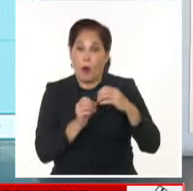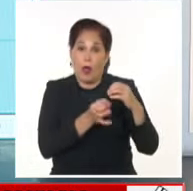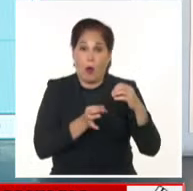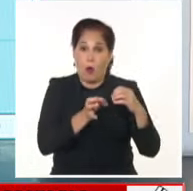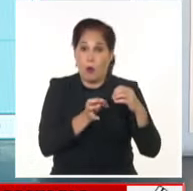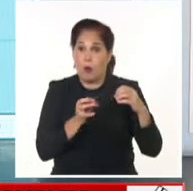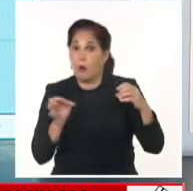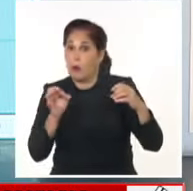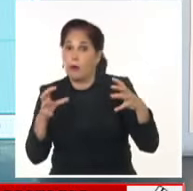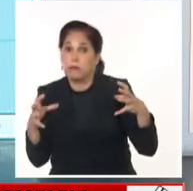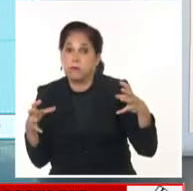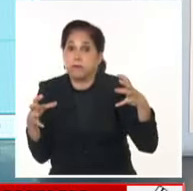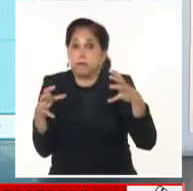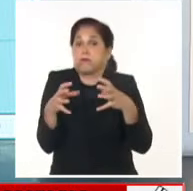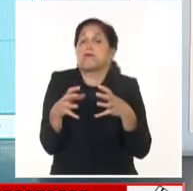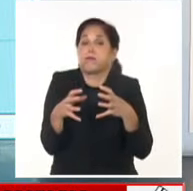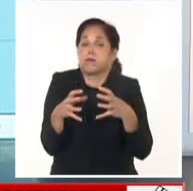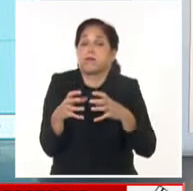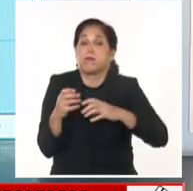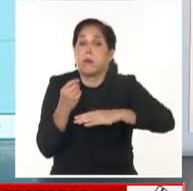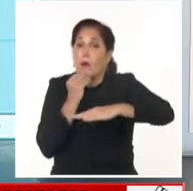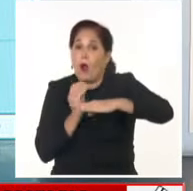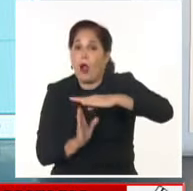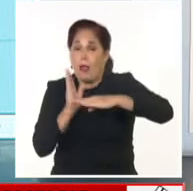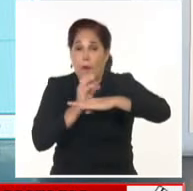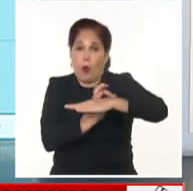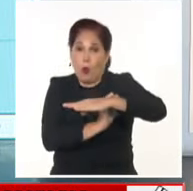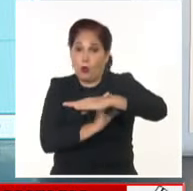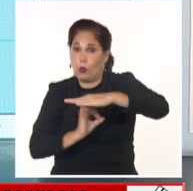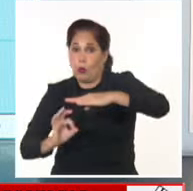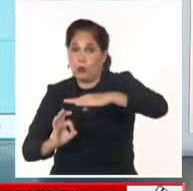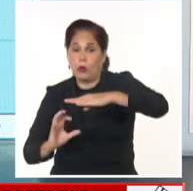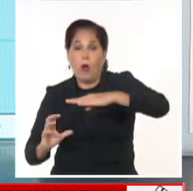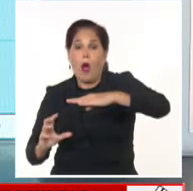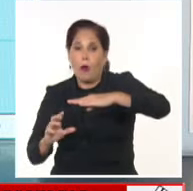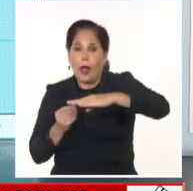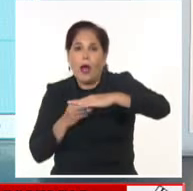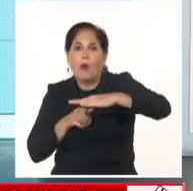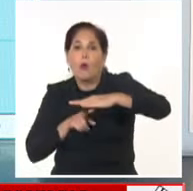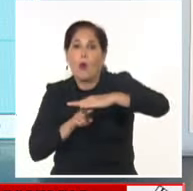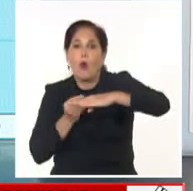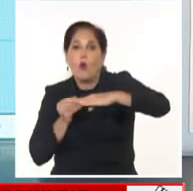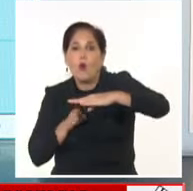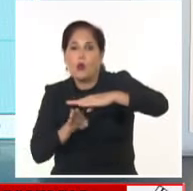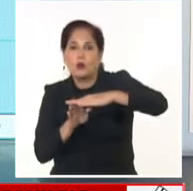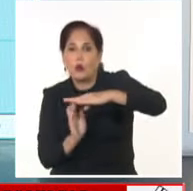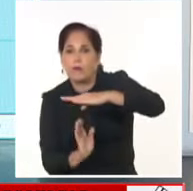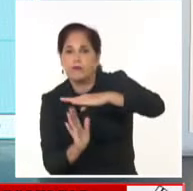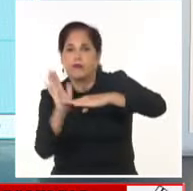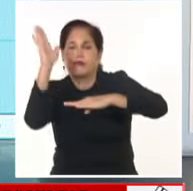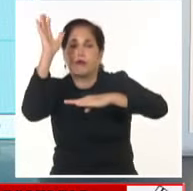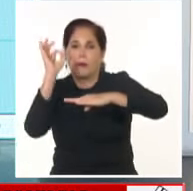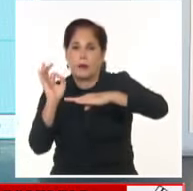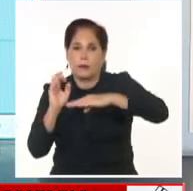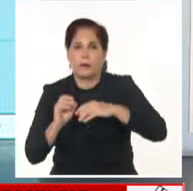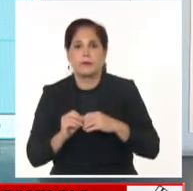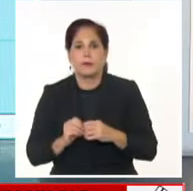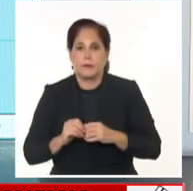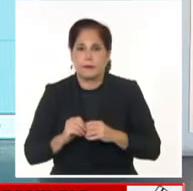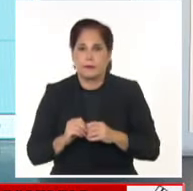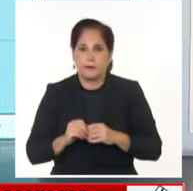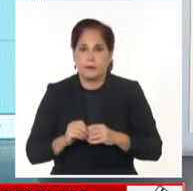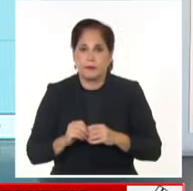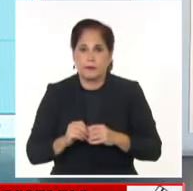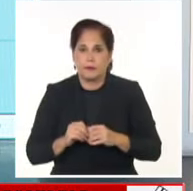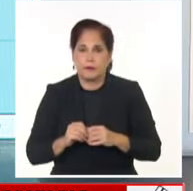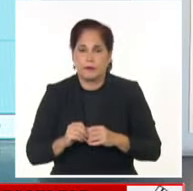organismo ciclónico y también por la propia circulación que va a favorecer la llegada de humedad en esta porción de la chipiola cubana. Lo mismo va a ocurrir con el centro y también con la parte occidental del